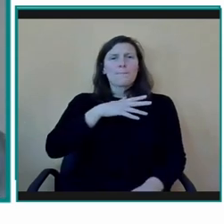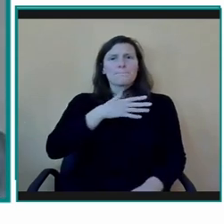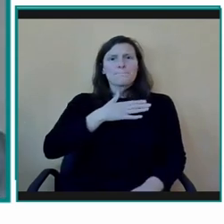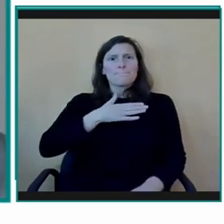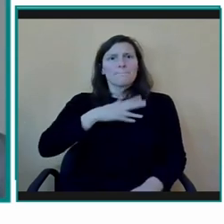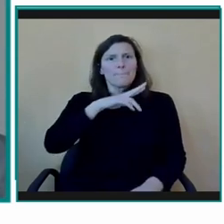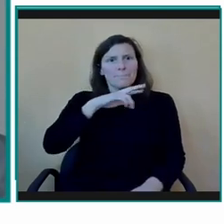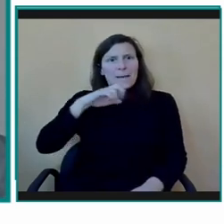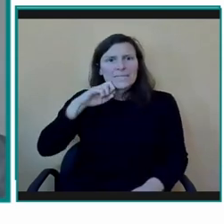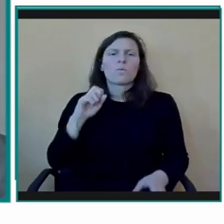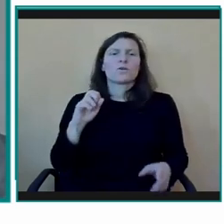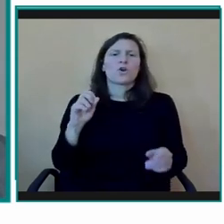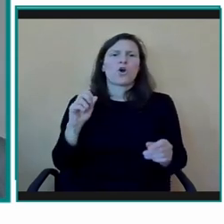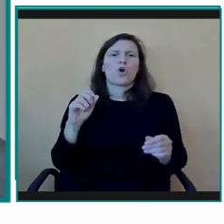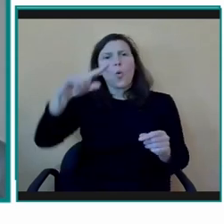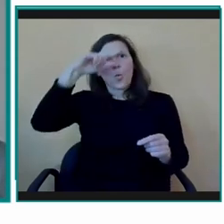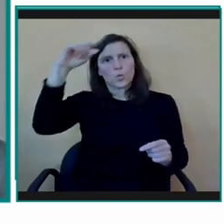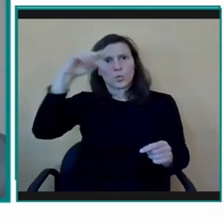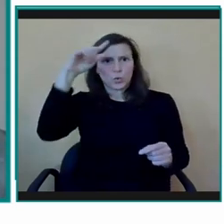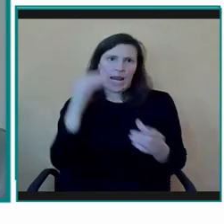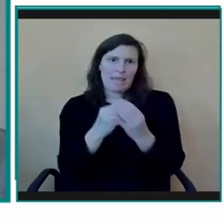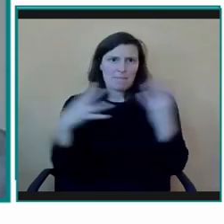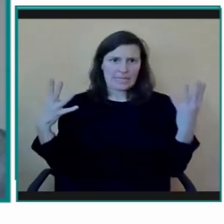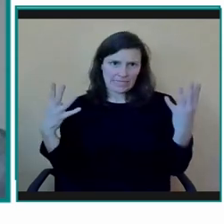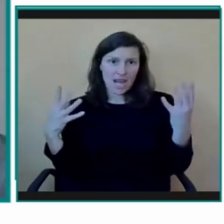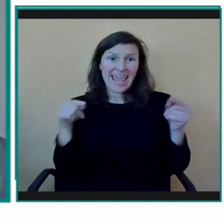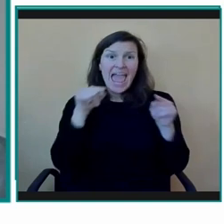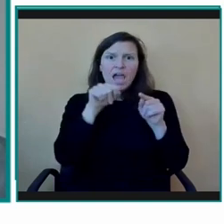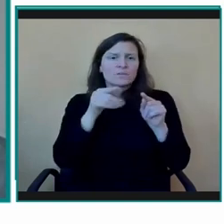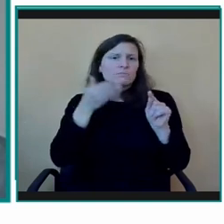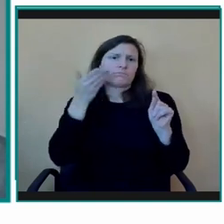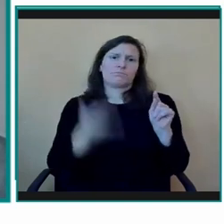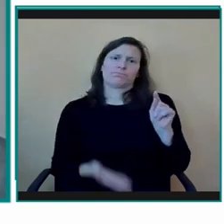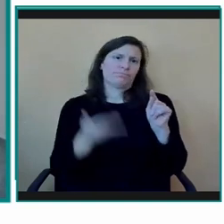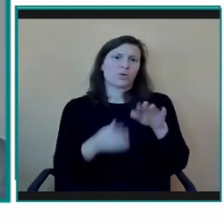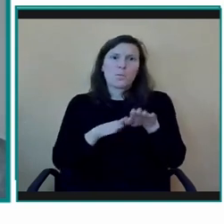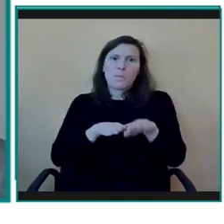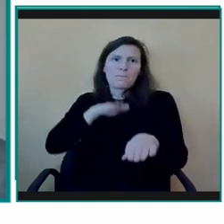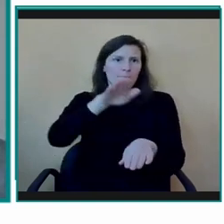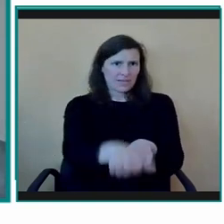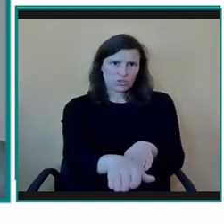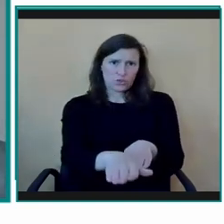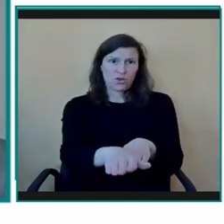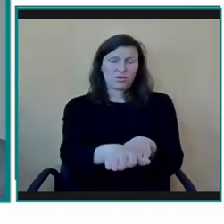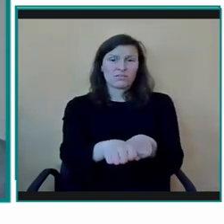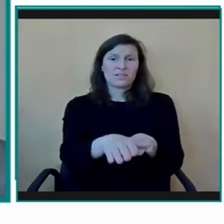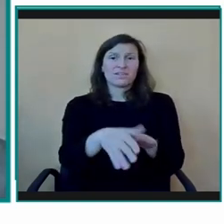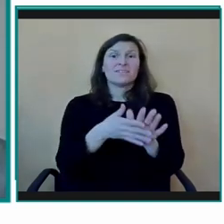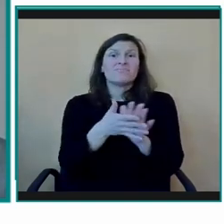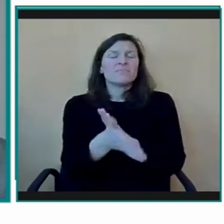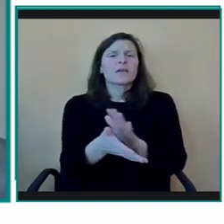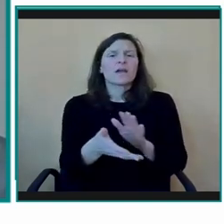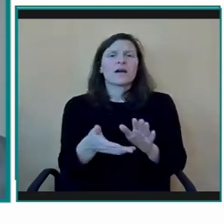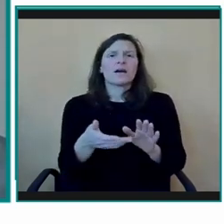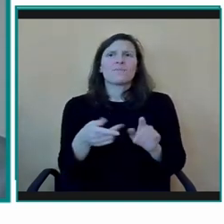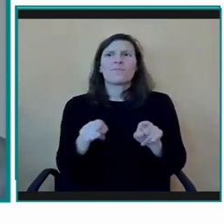Esto tiene más allá de un valor simbólico y conecta con lo que decía antes, con el valor que ha tenido colegios como el